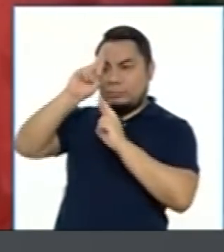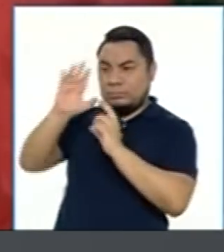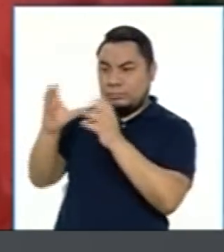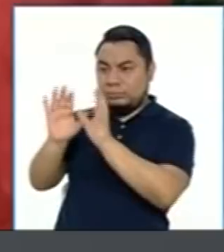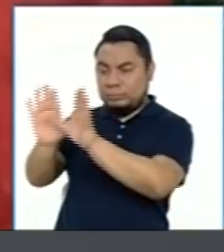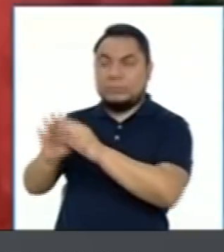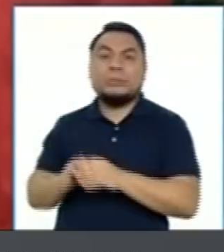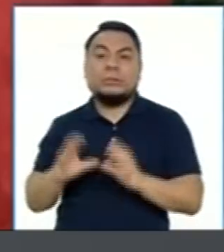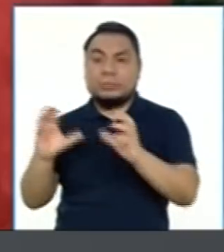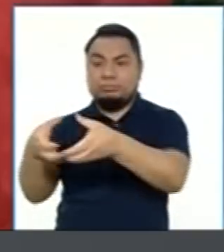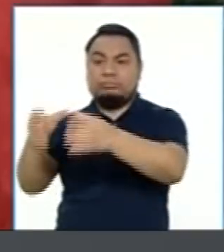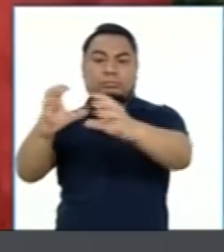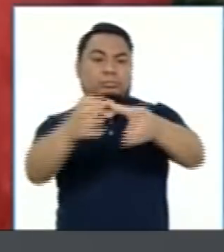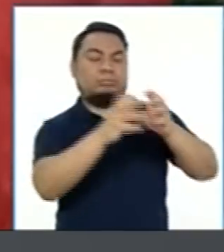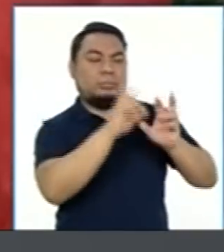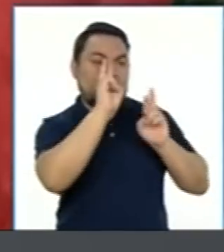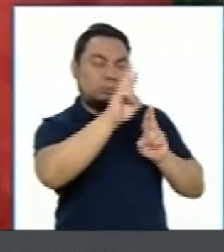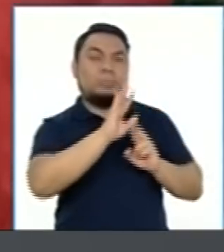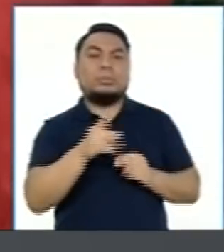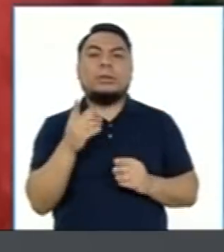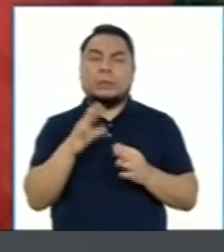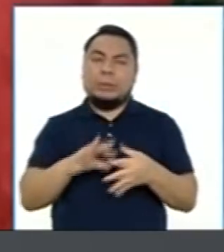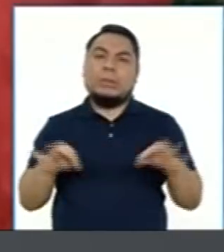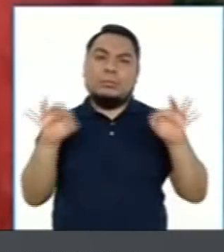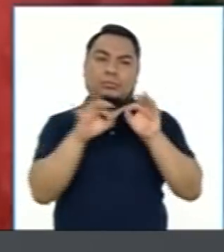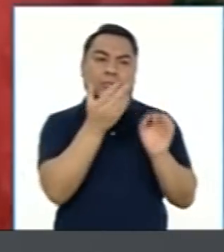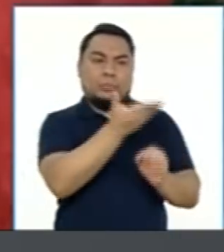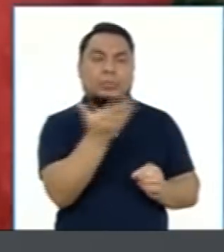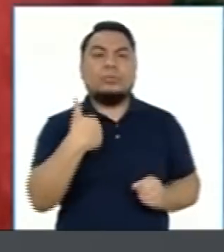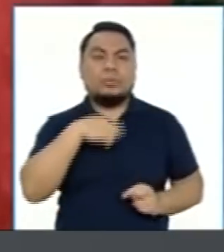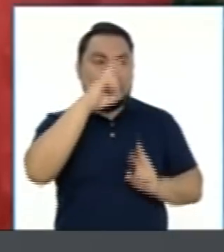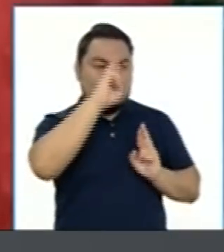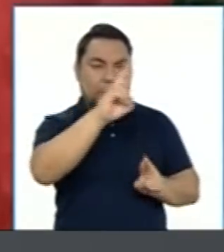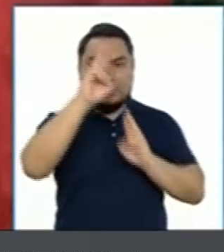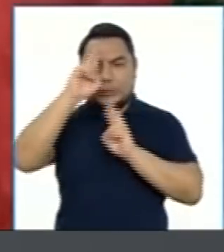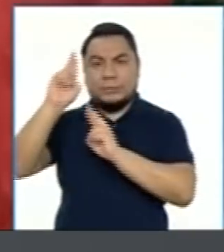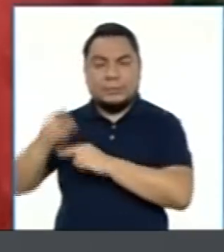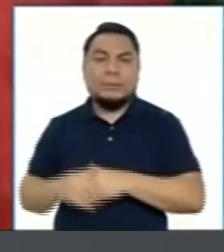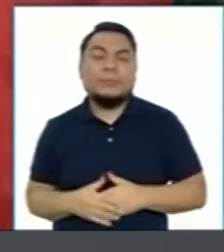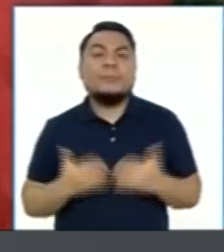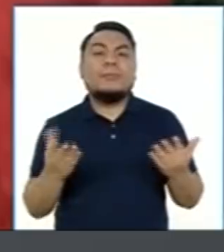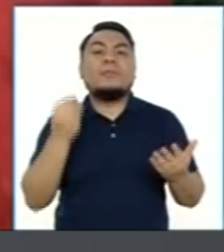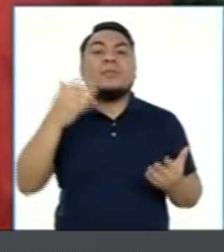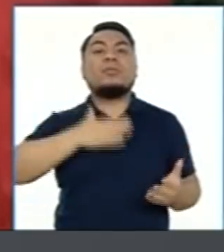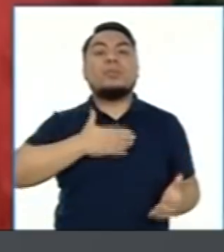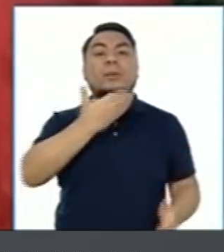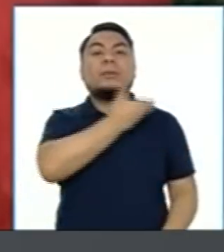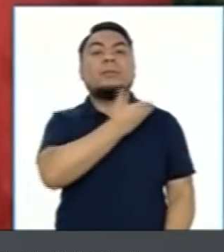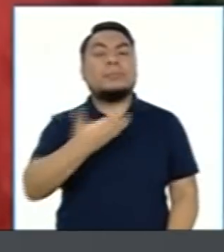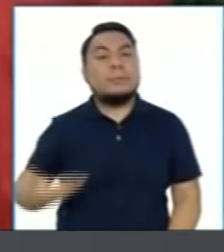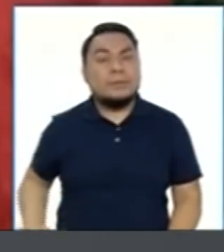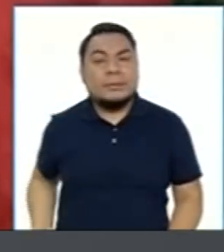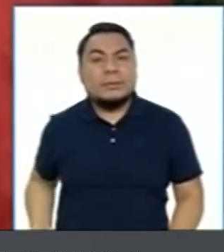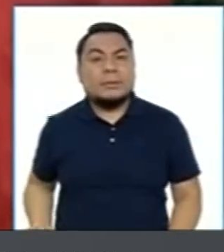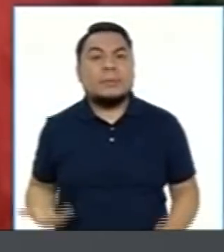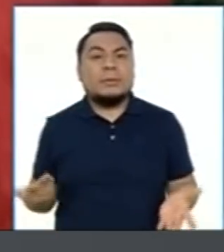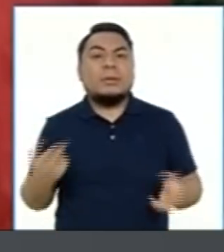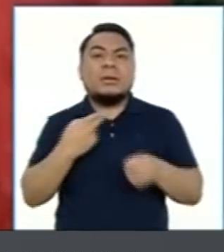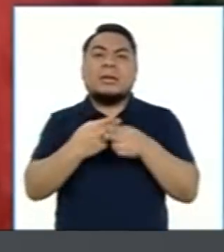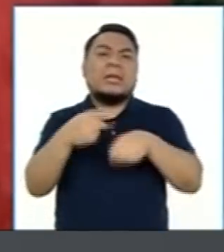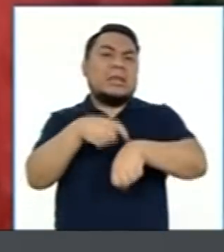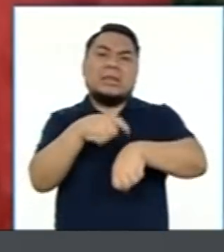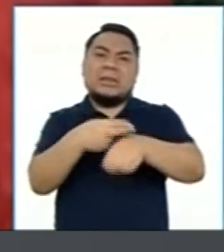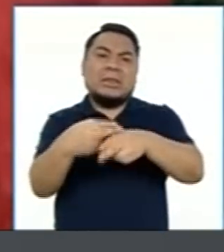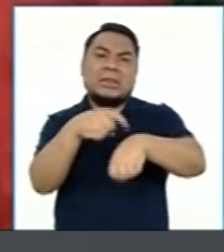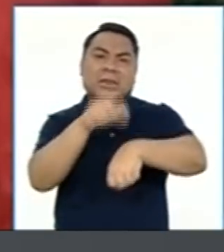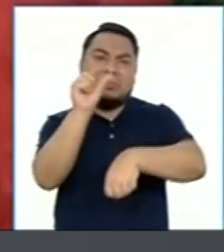Nacional, instituciones históricas a las cuales respeto. Porque yo soy presidente temporal